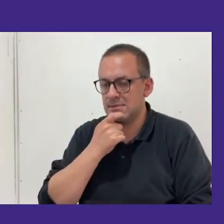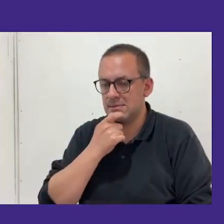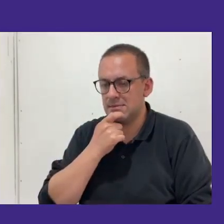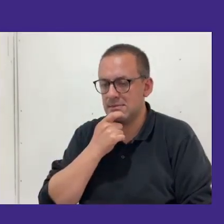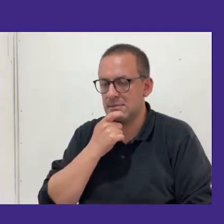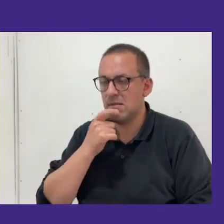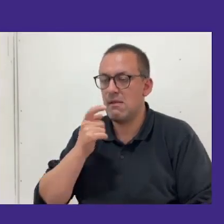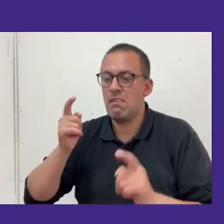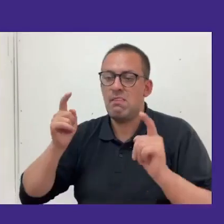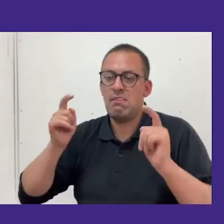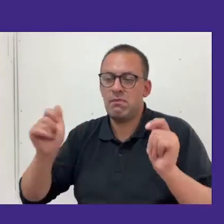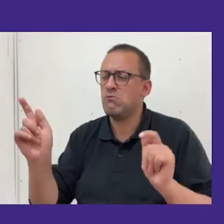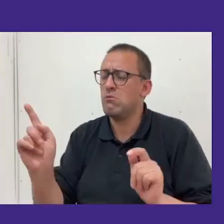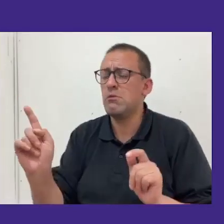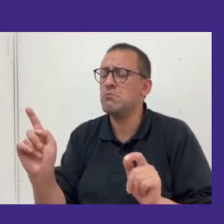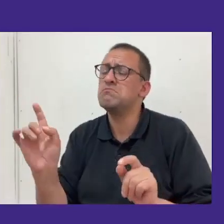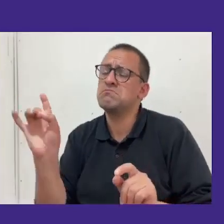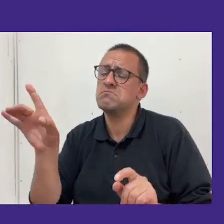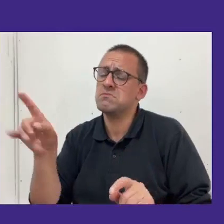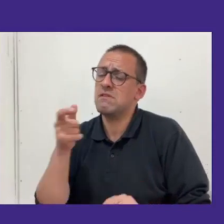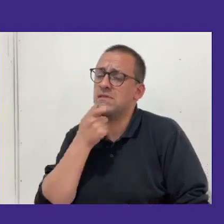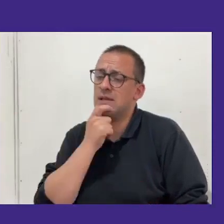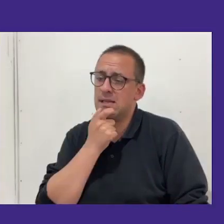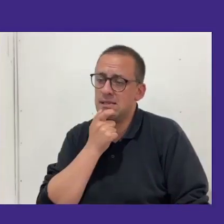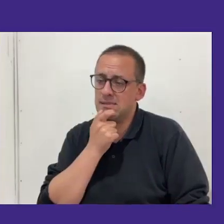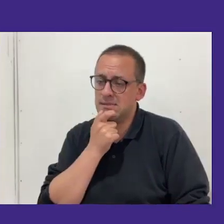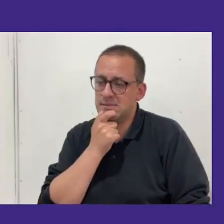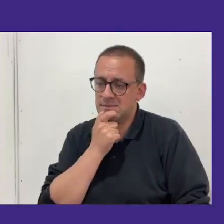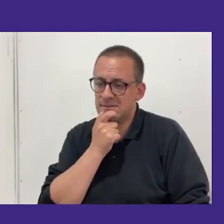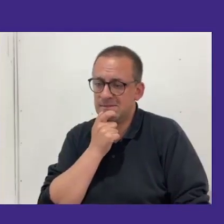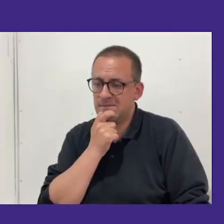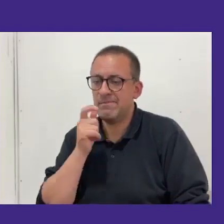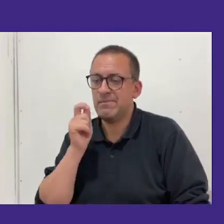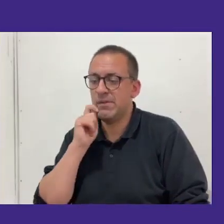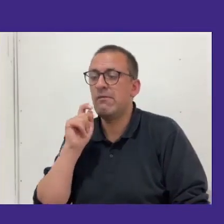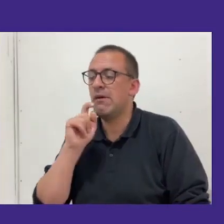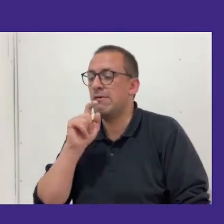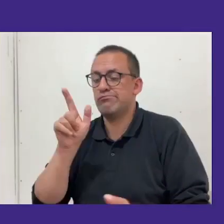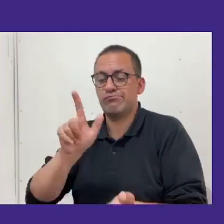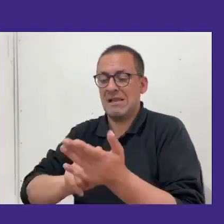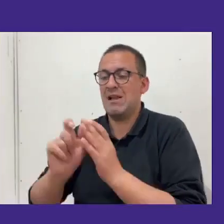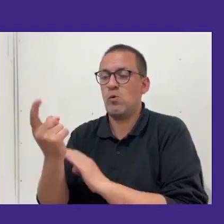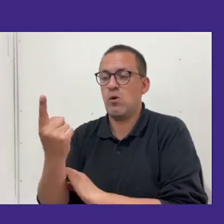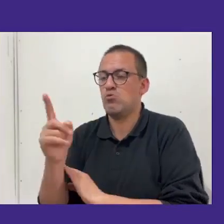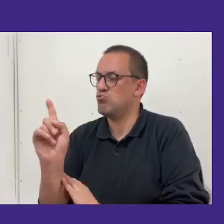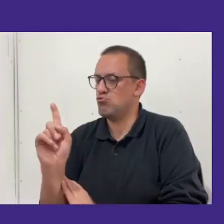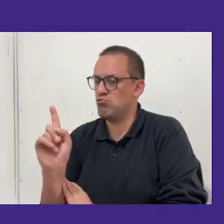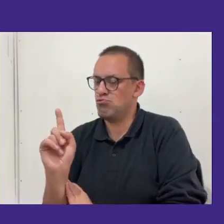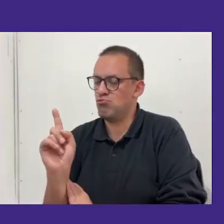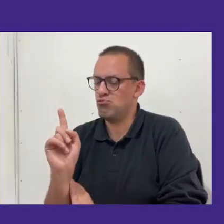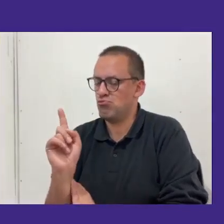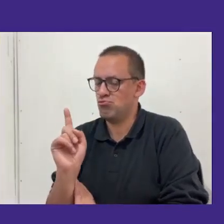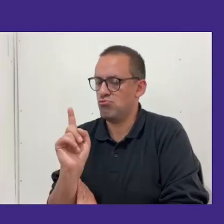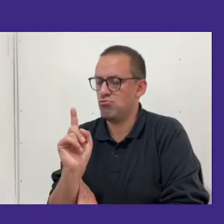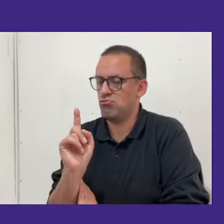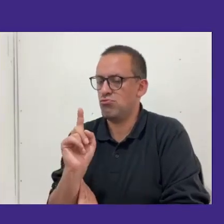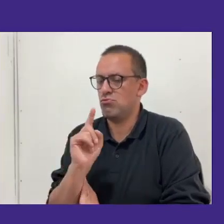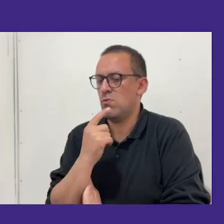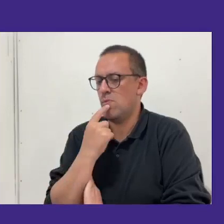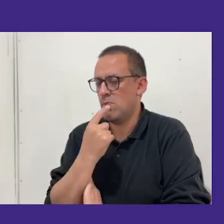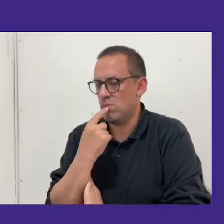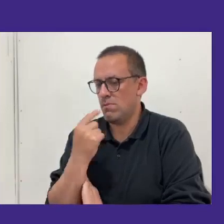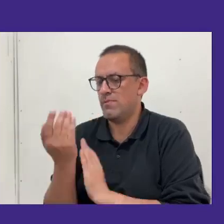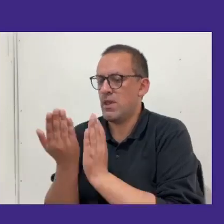nivel, pero sí se maneja en el inglés. Eso no quiere decir que sea su lengua principal. Digamos, no encuestamos a